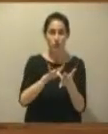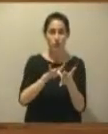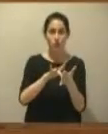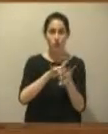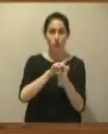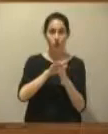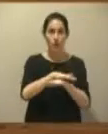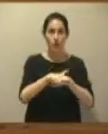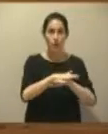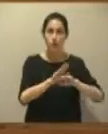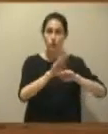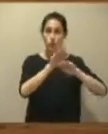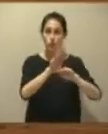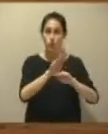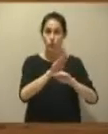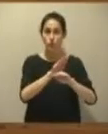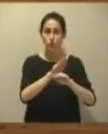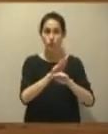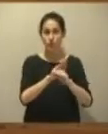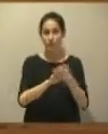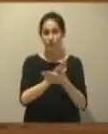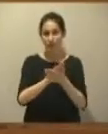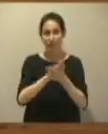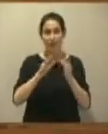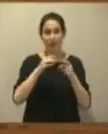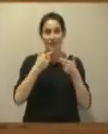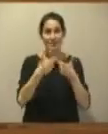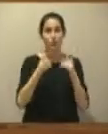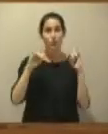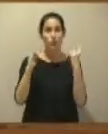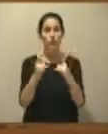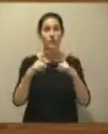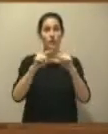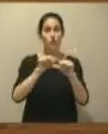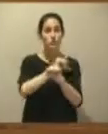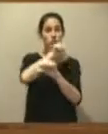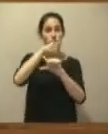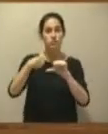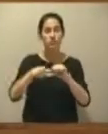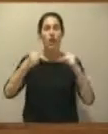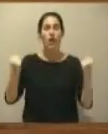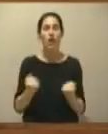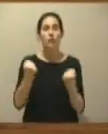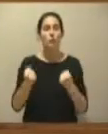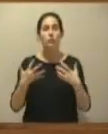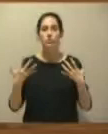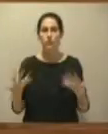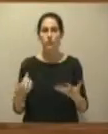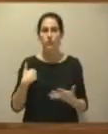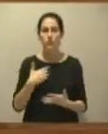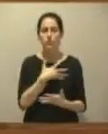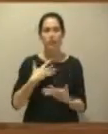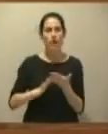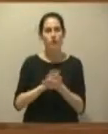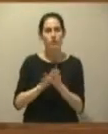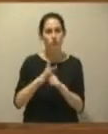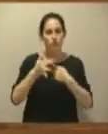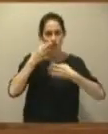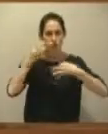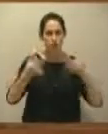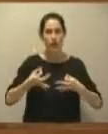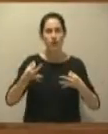desplegadas por su gobierno en relación al sector forestal asturiano. Y yo creo que tenemos que partir de una realidad que hemos